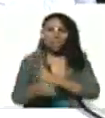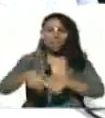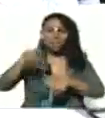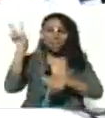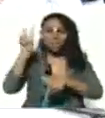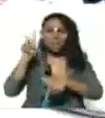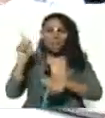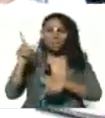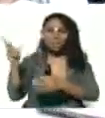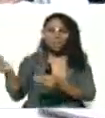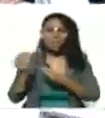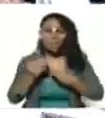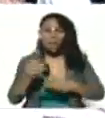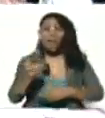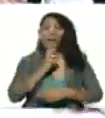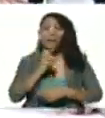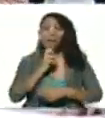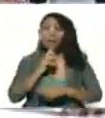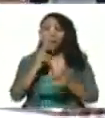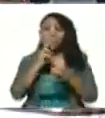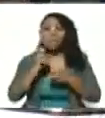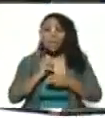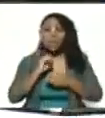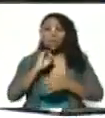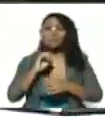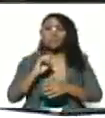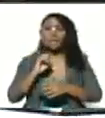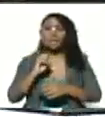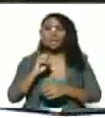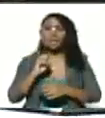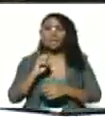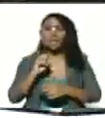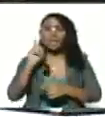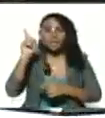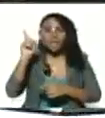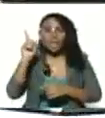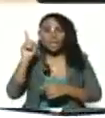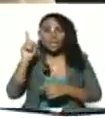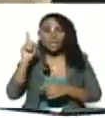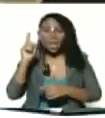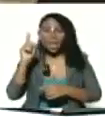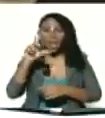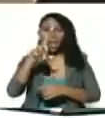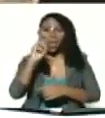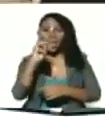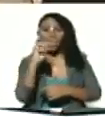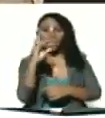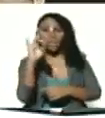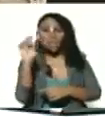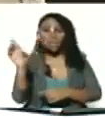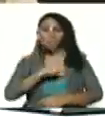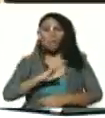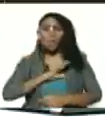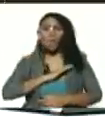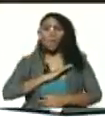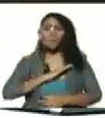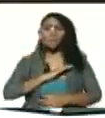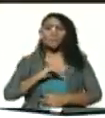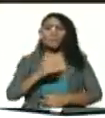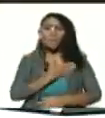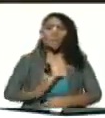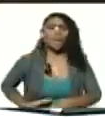Que se nos devuelva el oro del Banco de Inglaterra de inmediato a su legítimo dueño, el Banco Central de Venezuela.